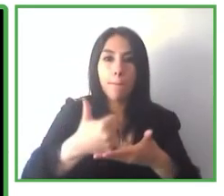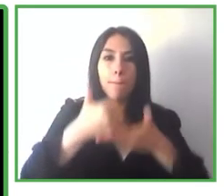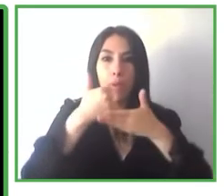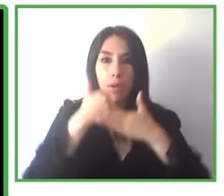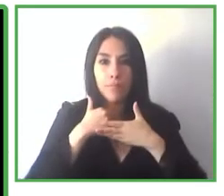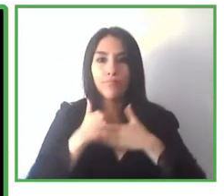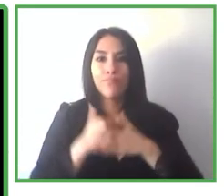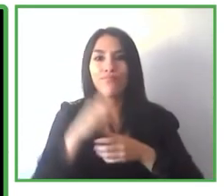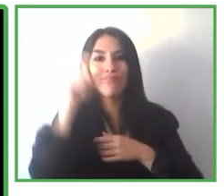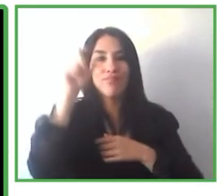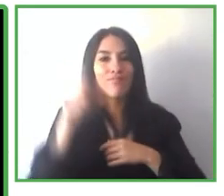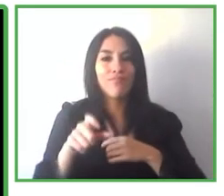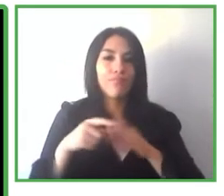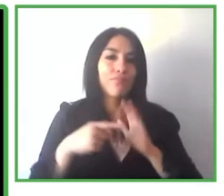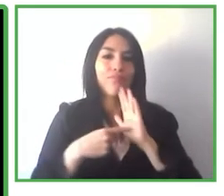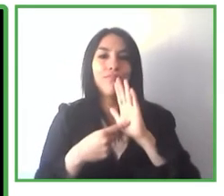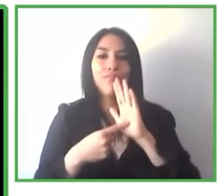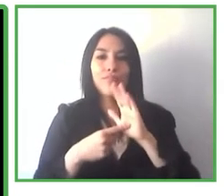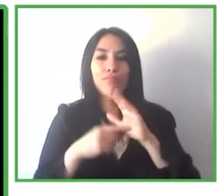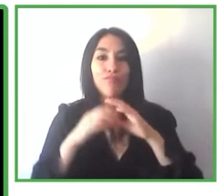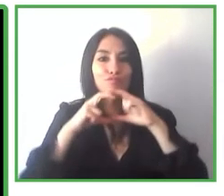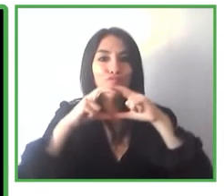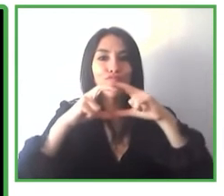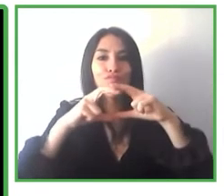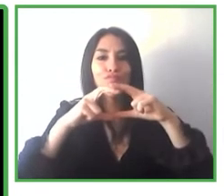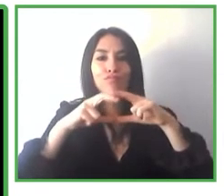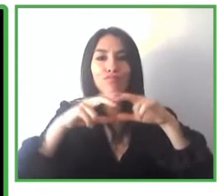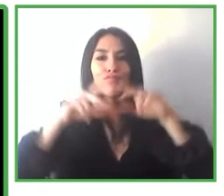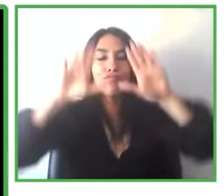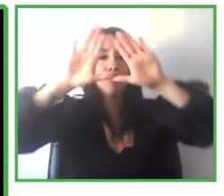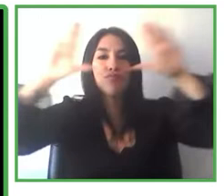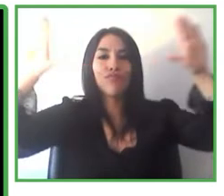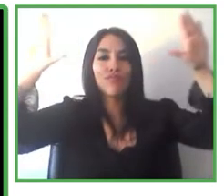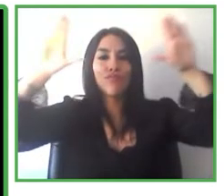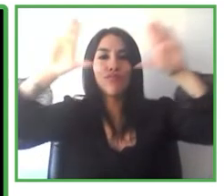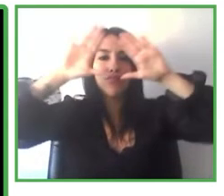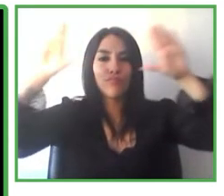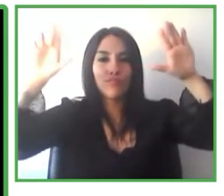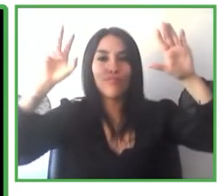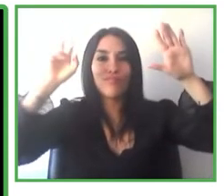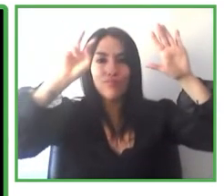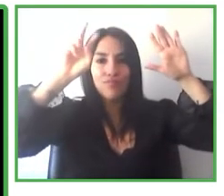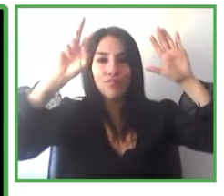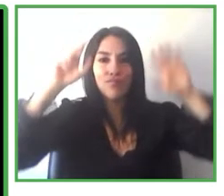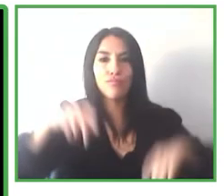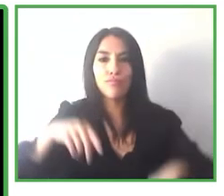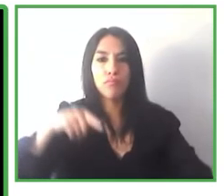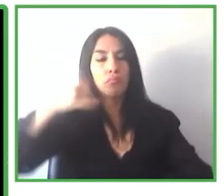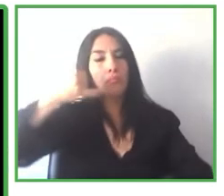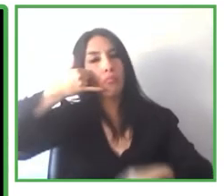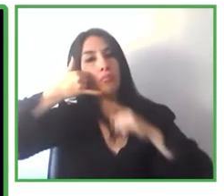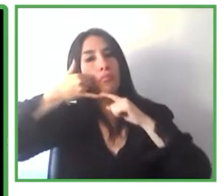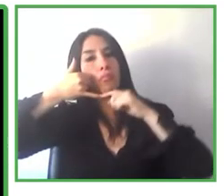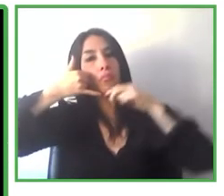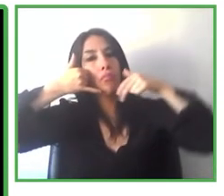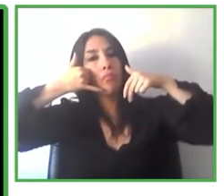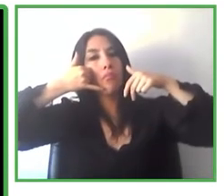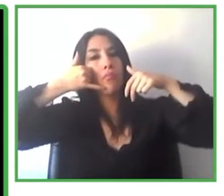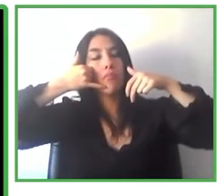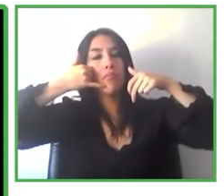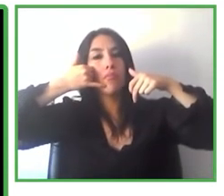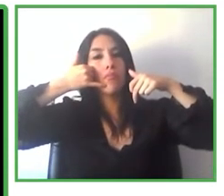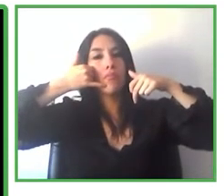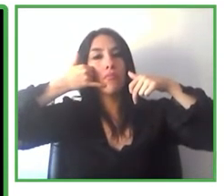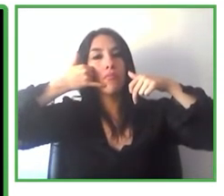o en las paradas donde se detienen más de una línea puedan conocer cuál es el próximo autobús que se está deteniendo